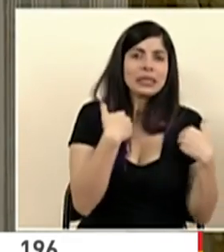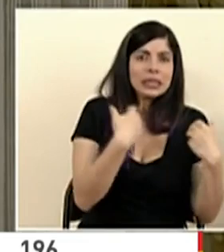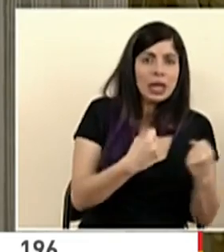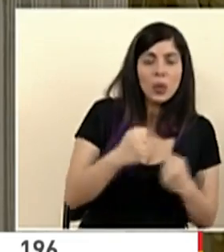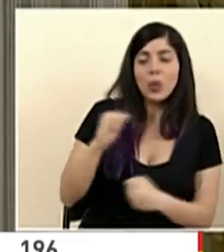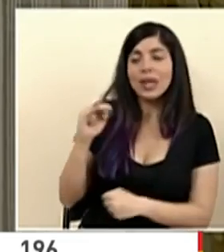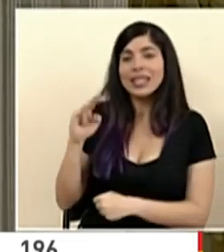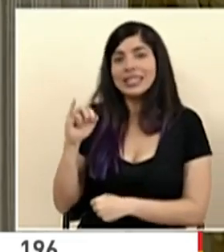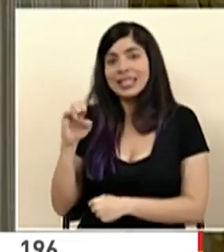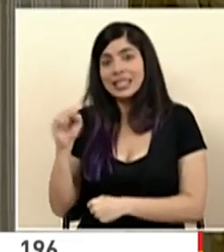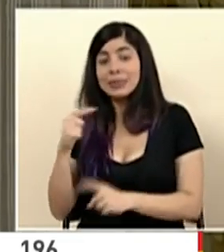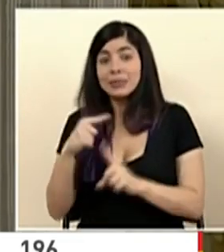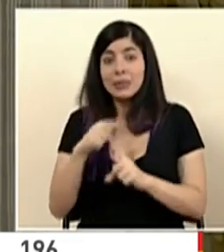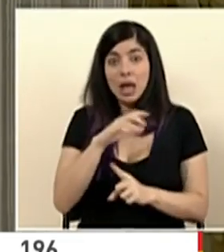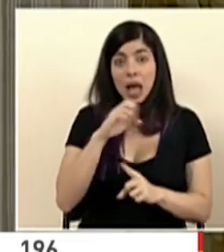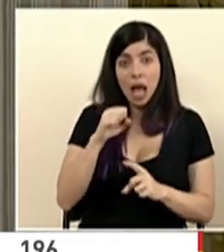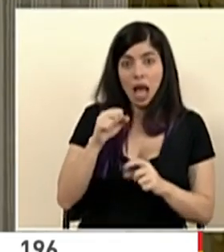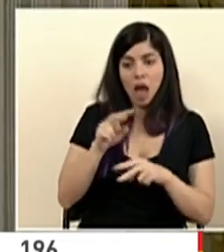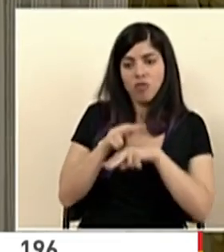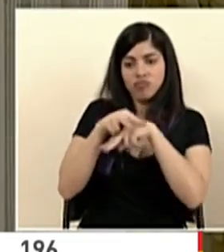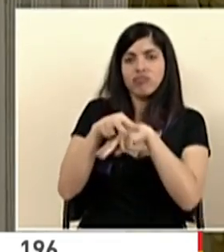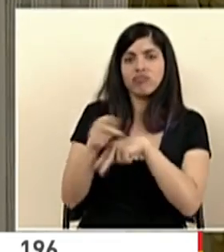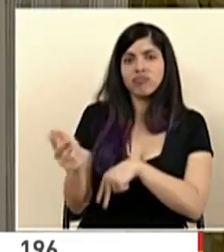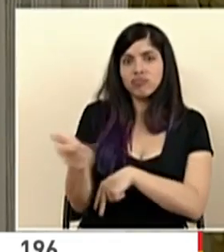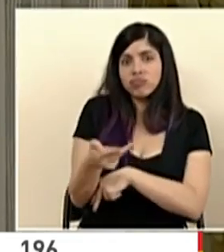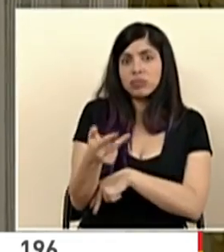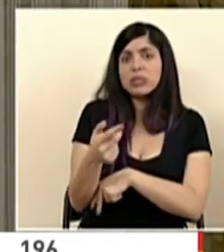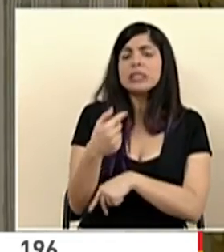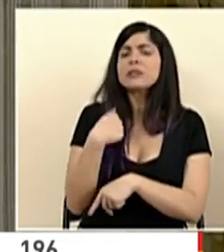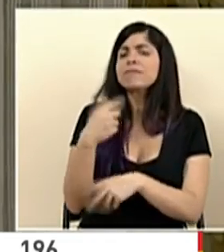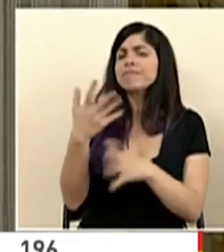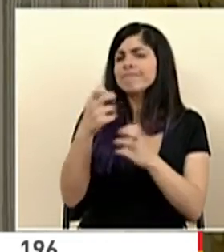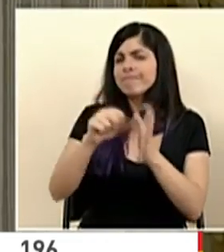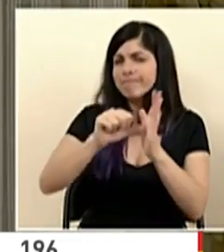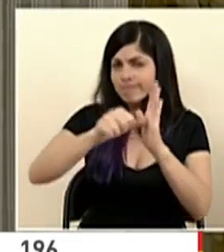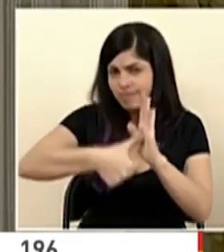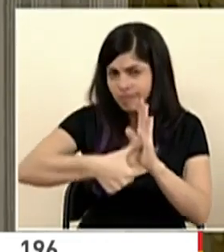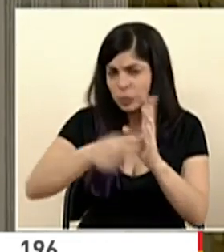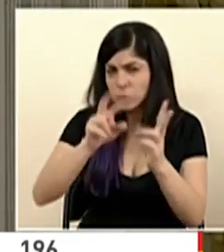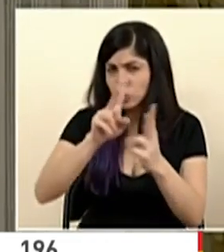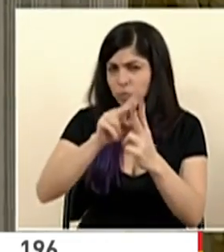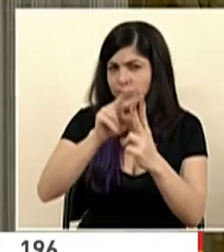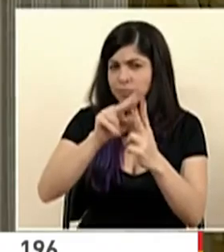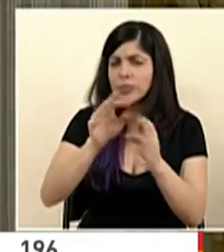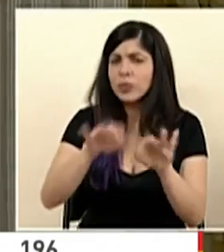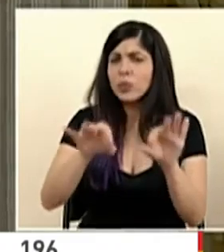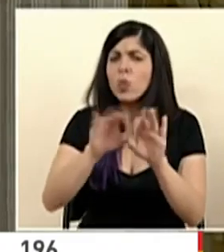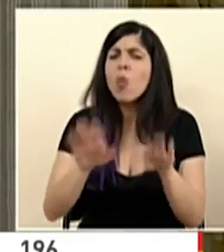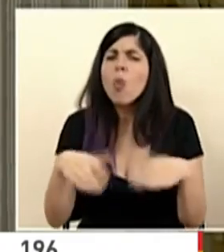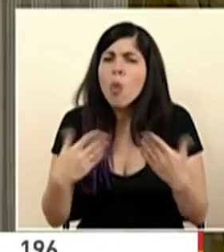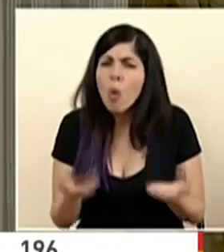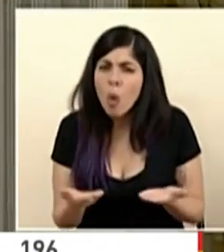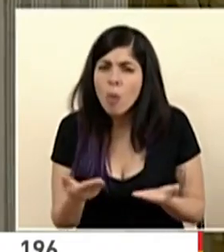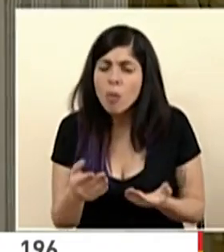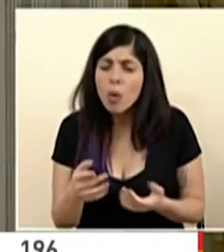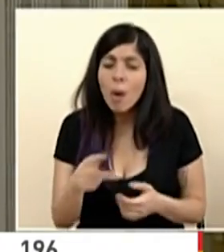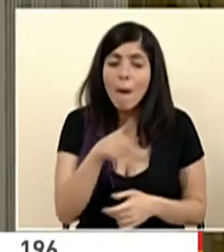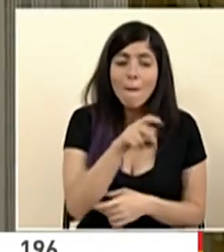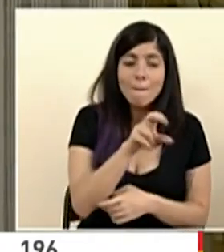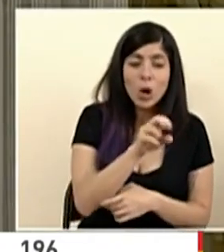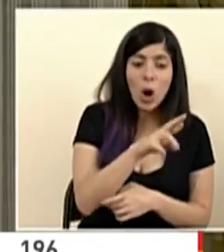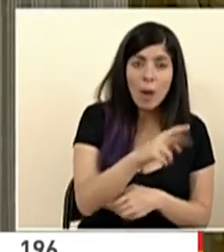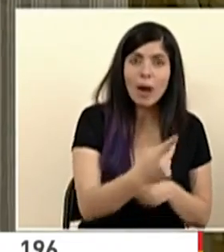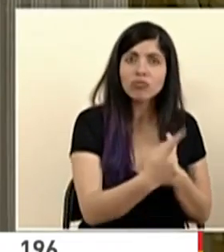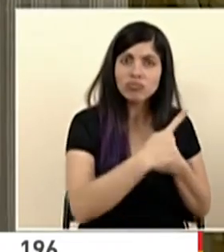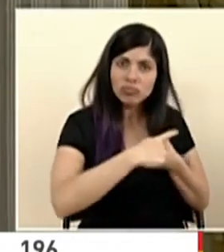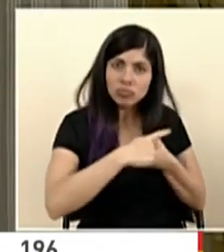Ciencia y la Caga Costarricense del Seguro Social. Y quisiera ahí nada más resaltar dos elementos y es cómo se ha integrado ProComer, cómo